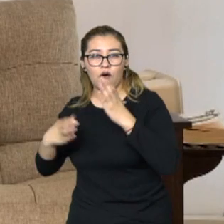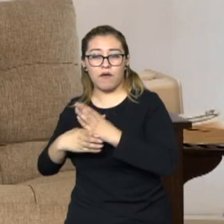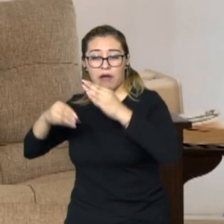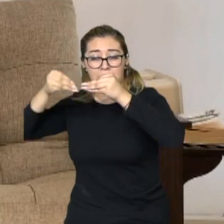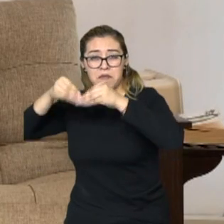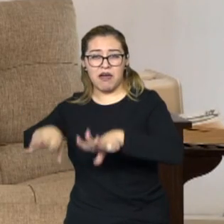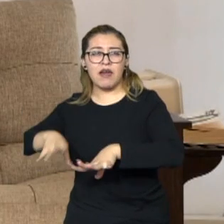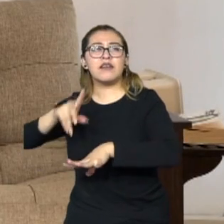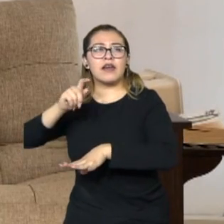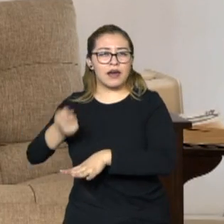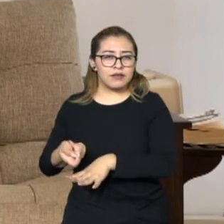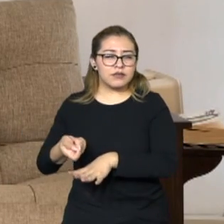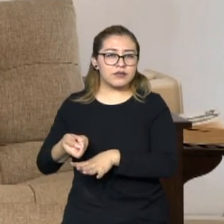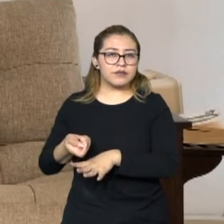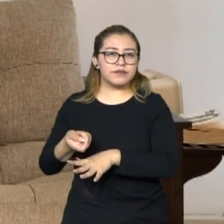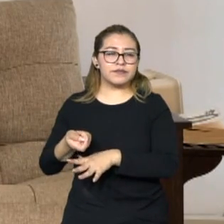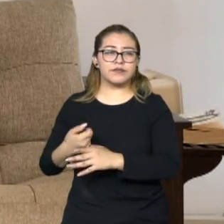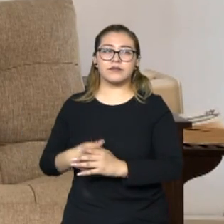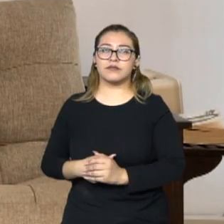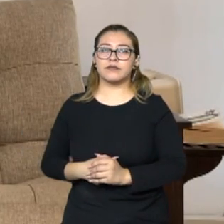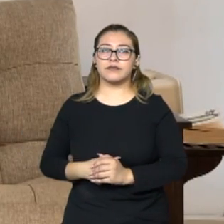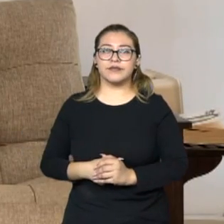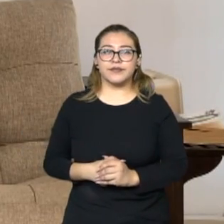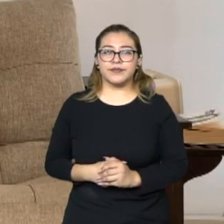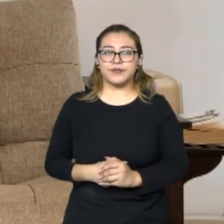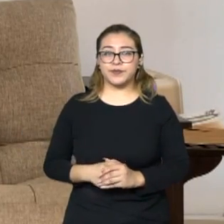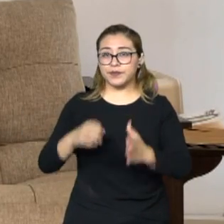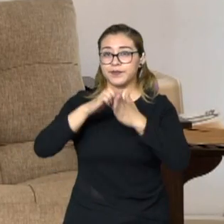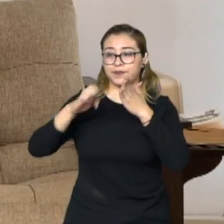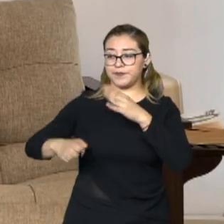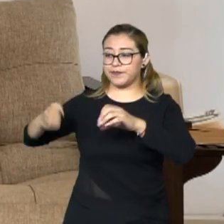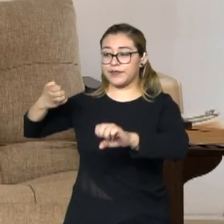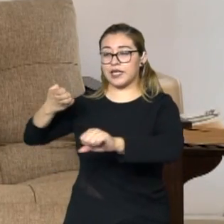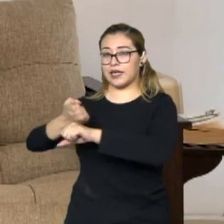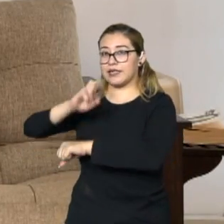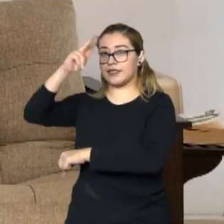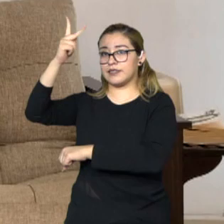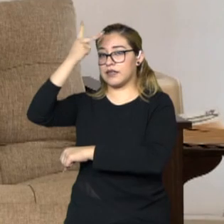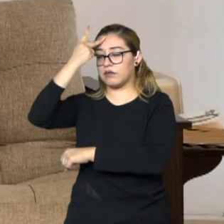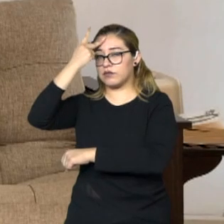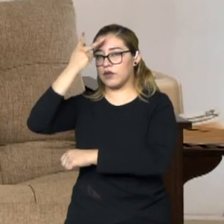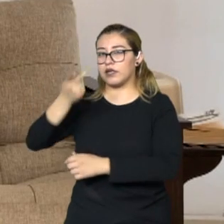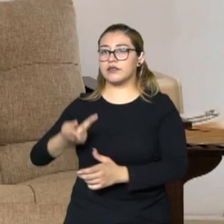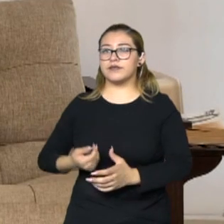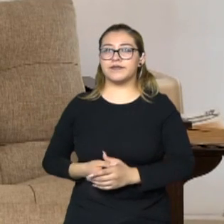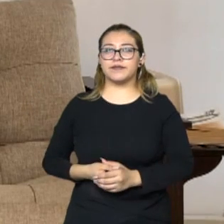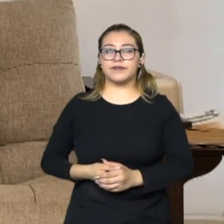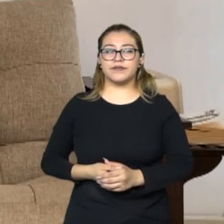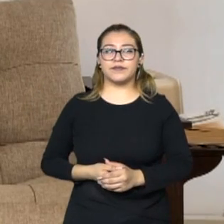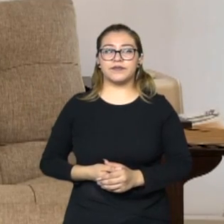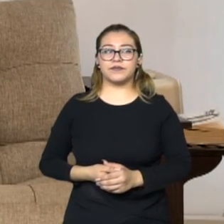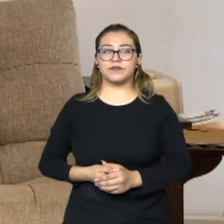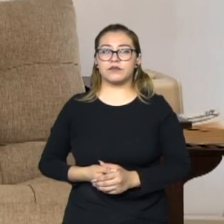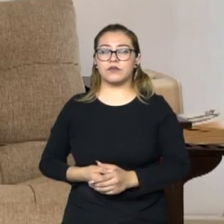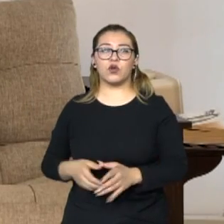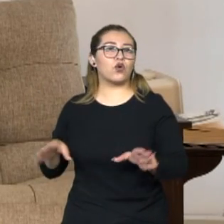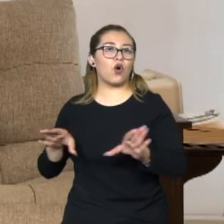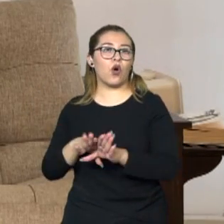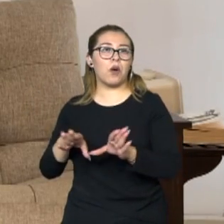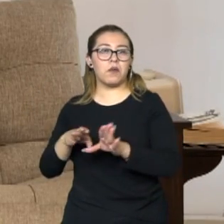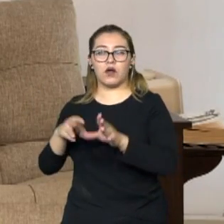desafortunadamente está el que el Estado ha perdido la posibilidad de poner al centro